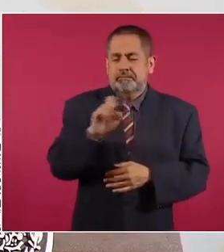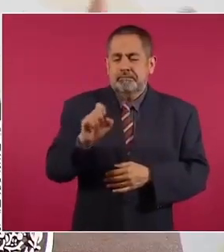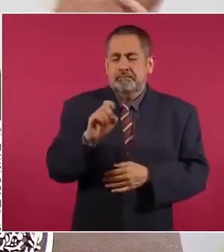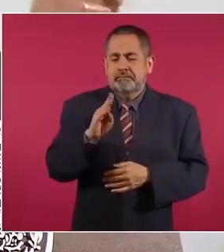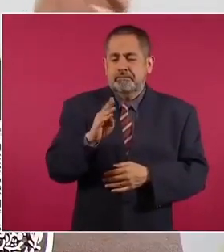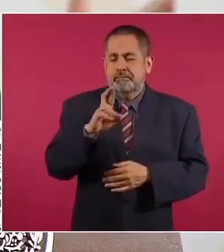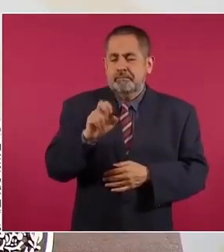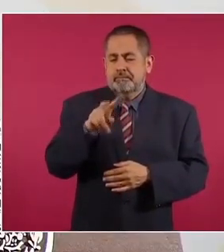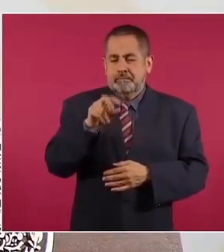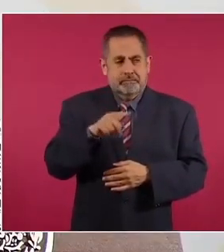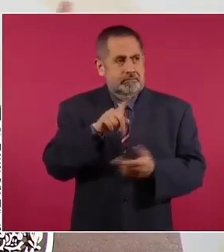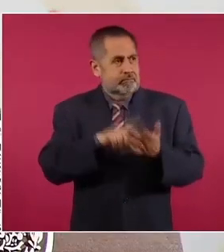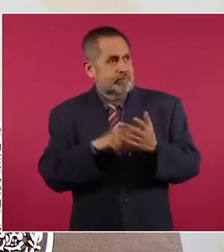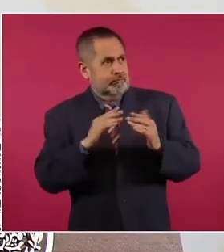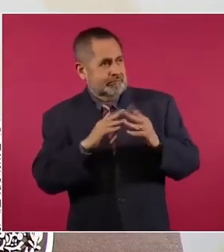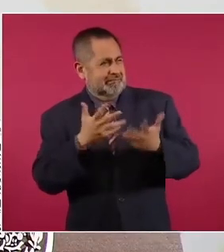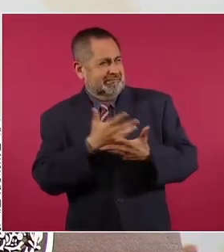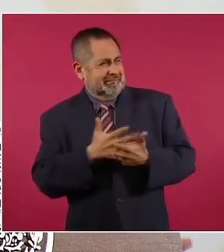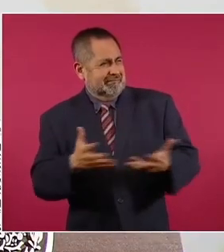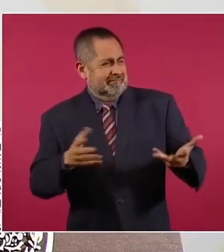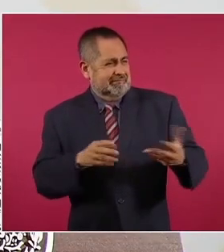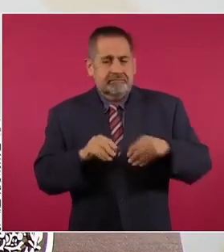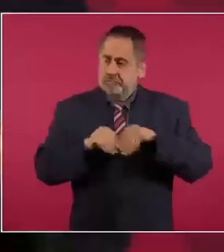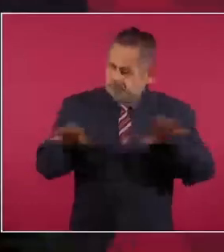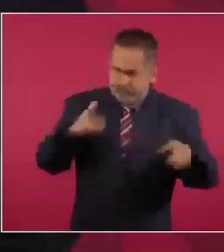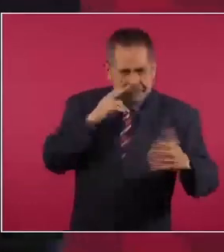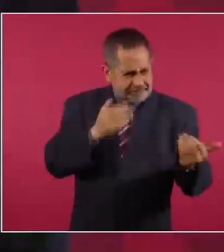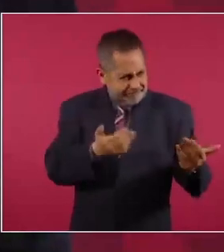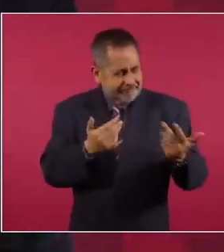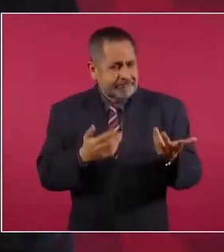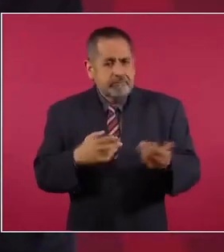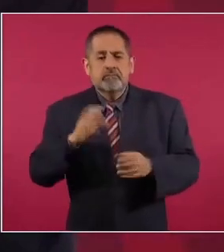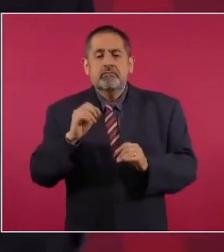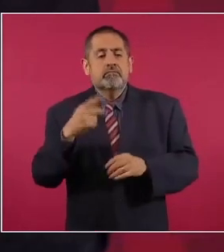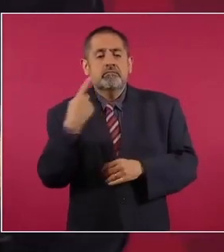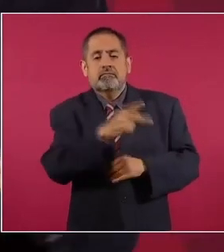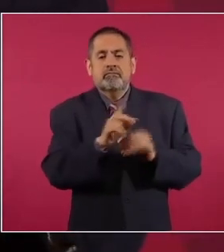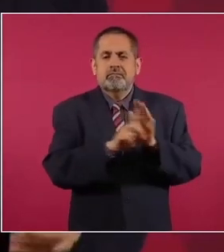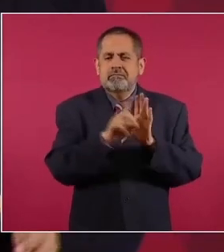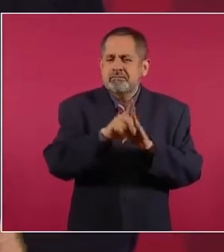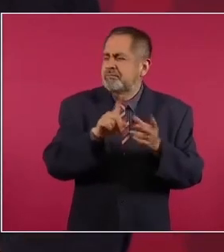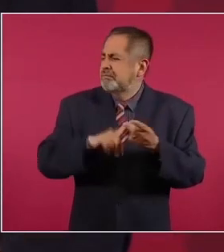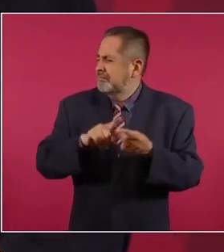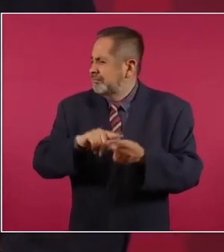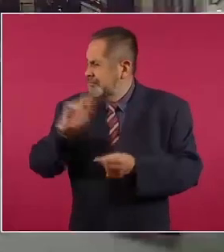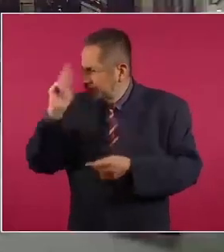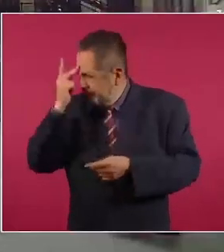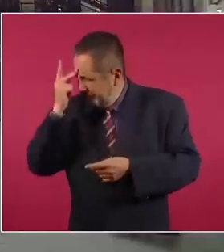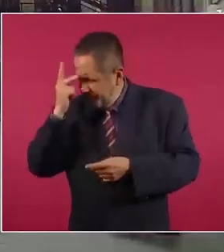departamento, creo que en Polanco,